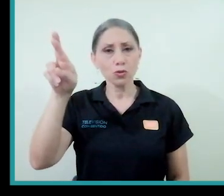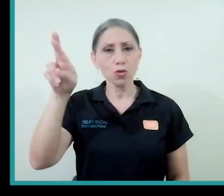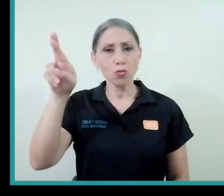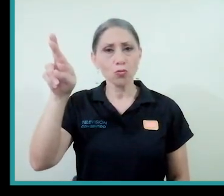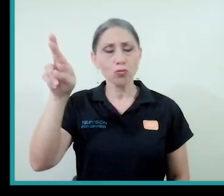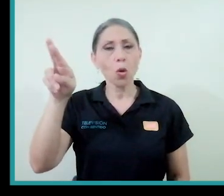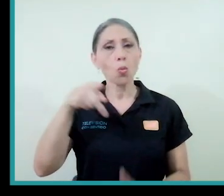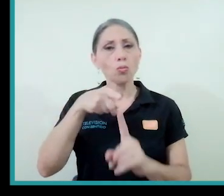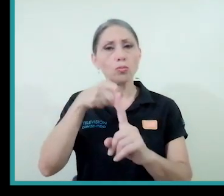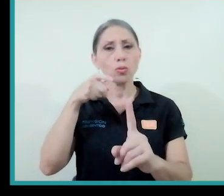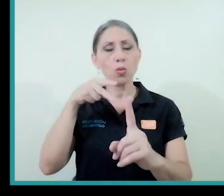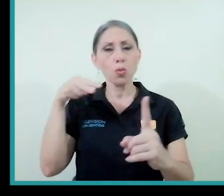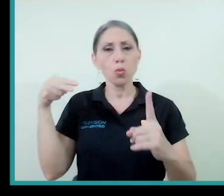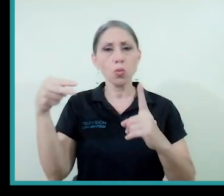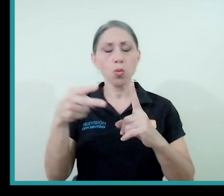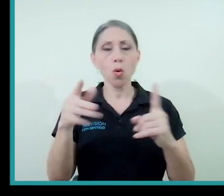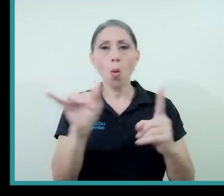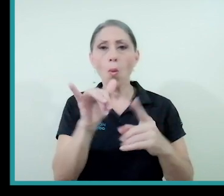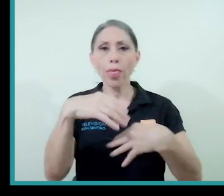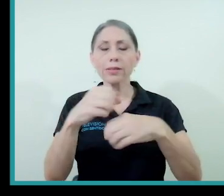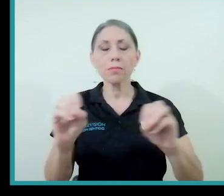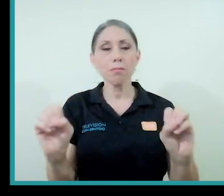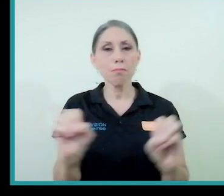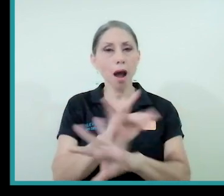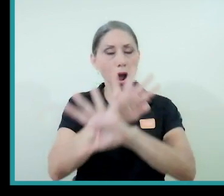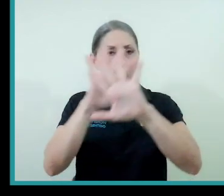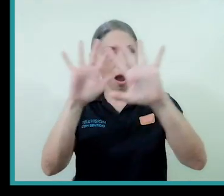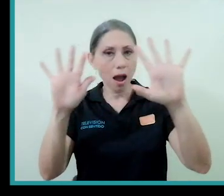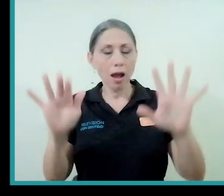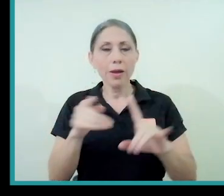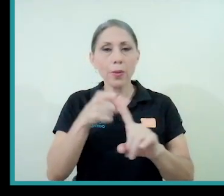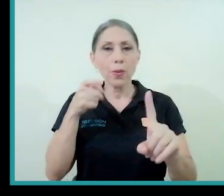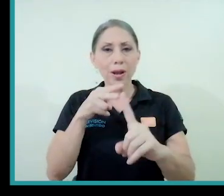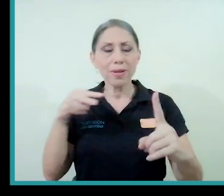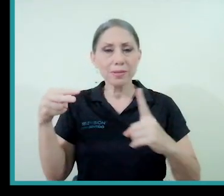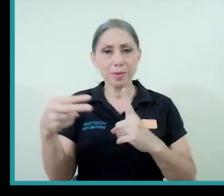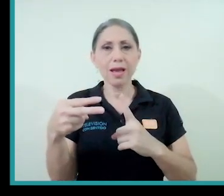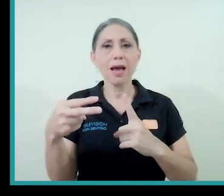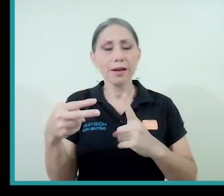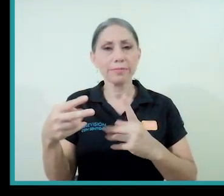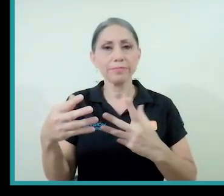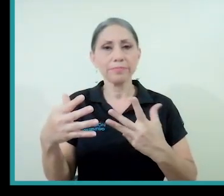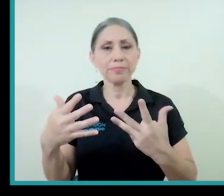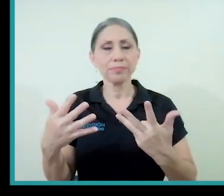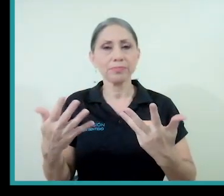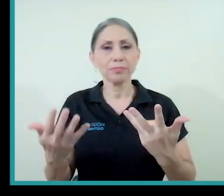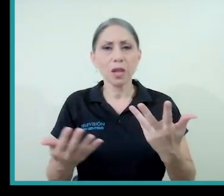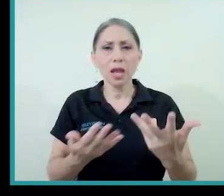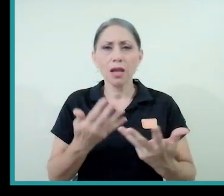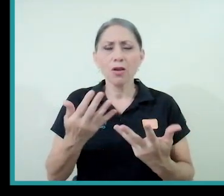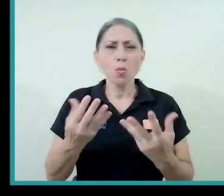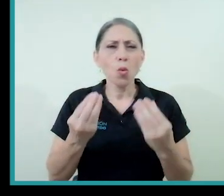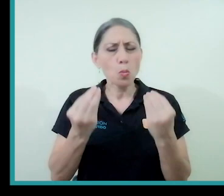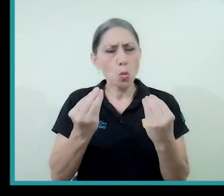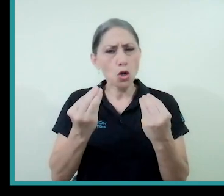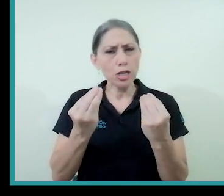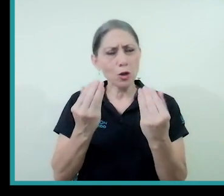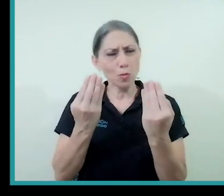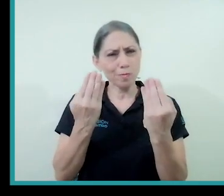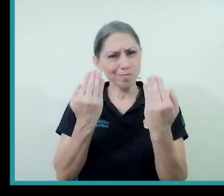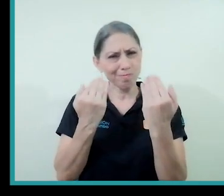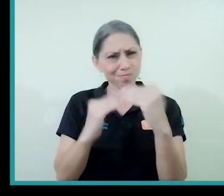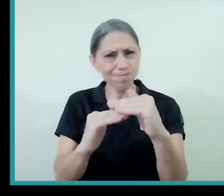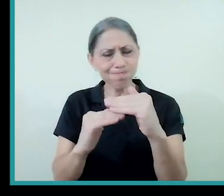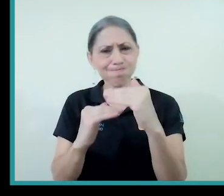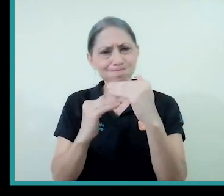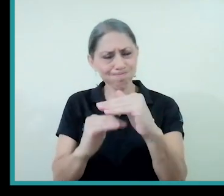una perspectiva mágica, ¿verdad? Desde una perspectiva además muy encerrada en sí mismo, sin pensar